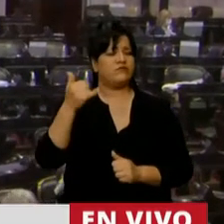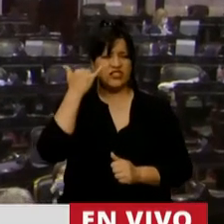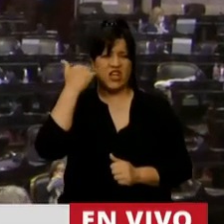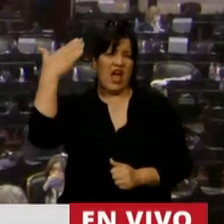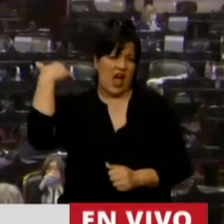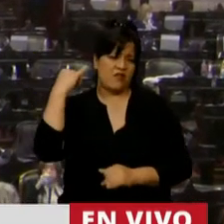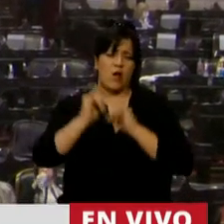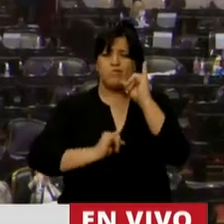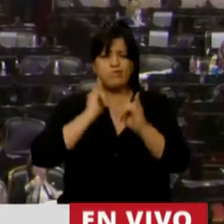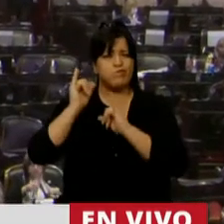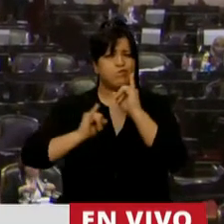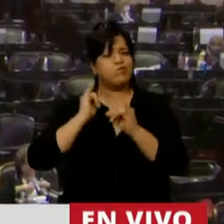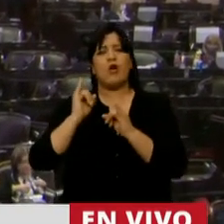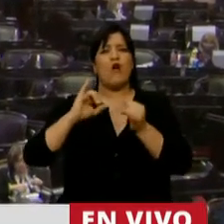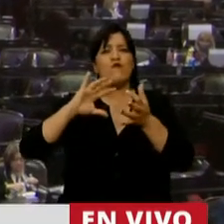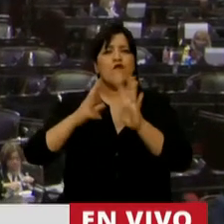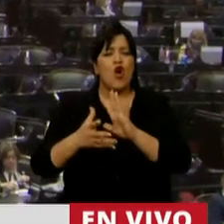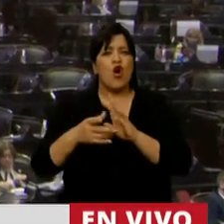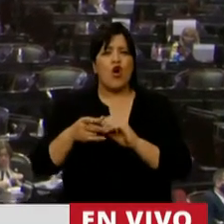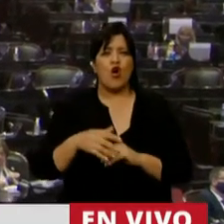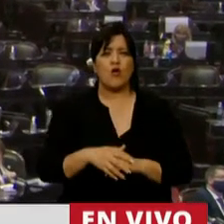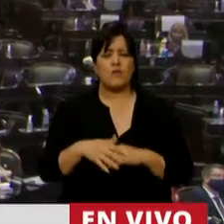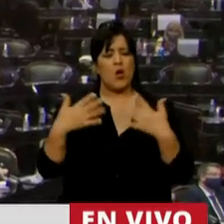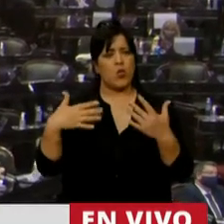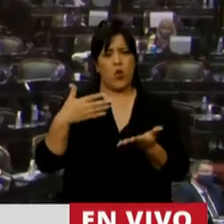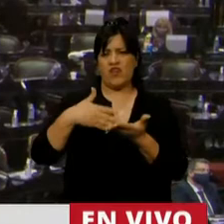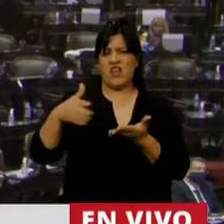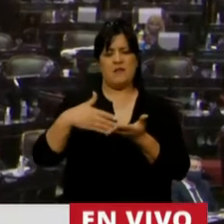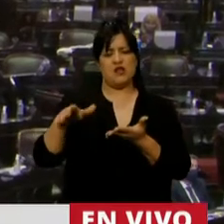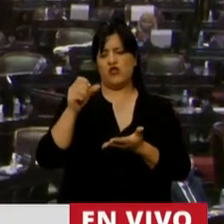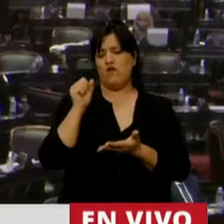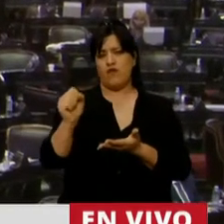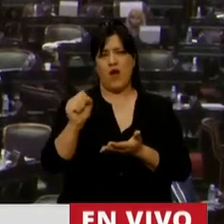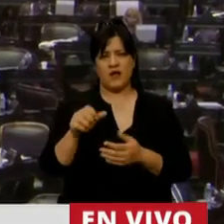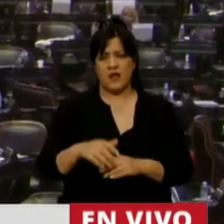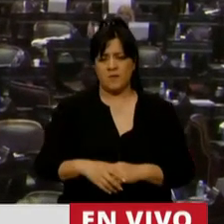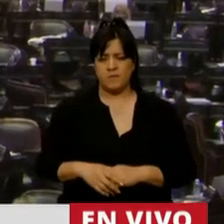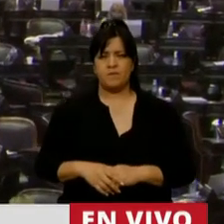formas de discriminación que han tenido las subvenciones.